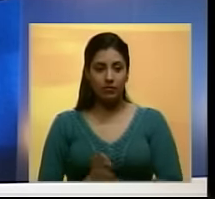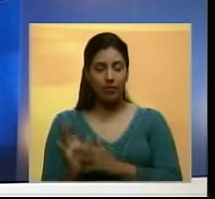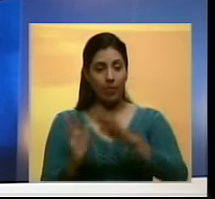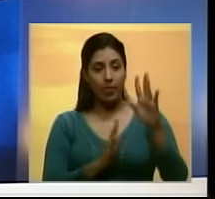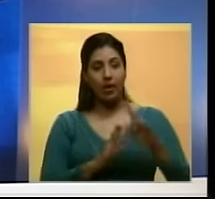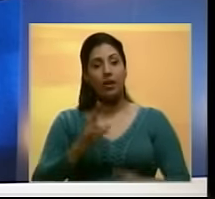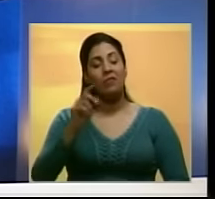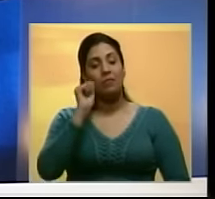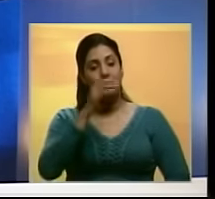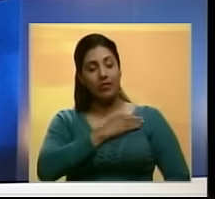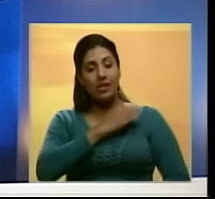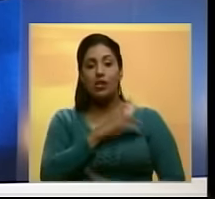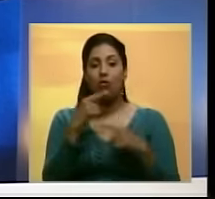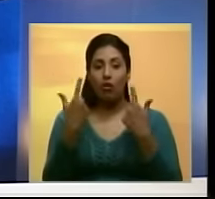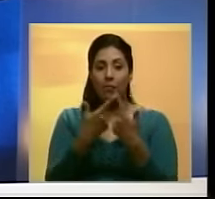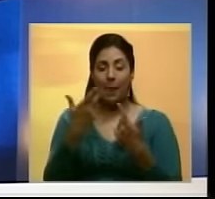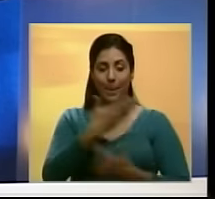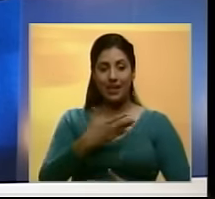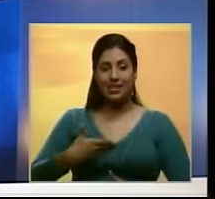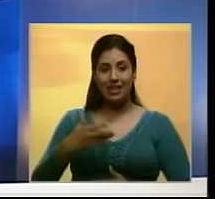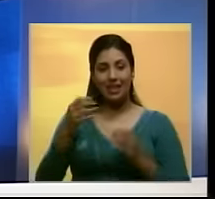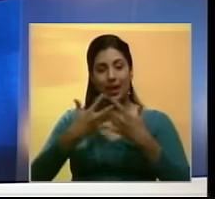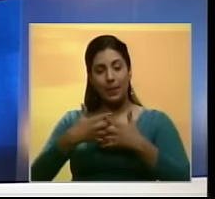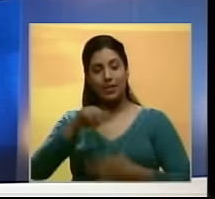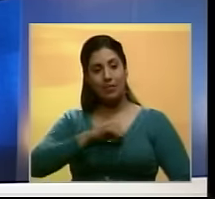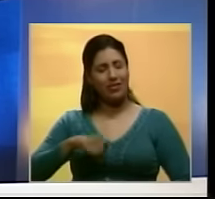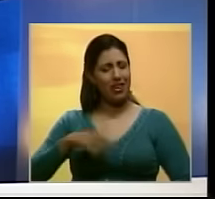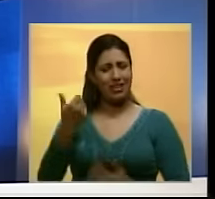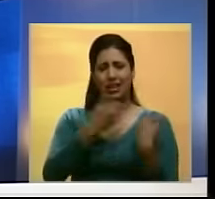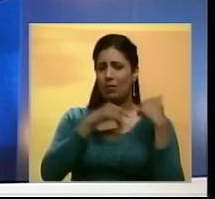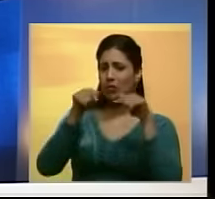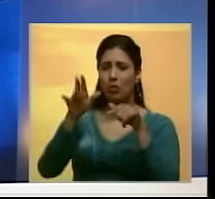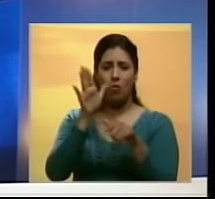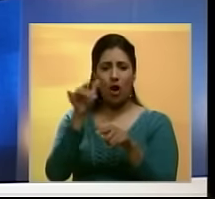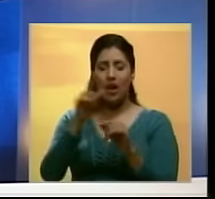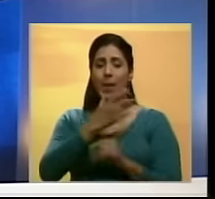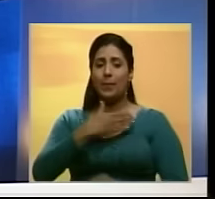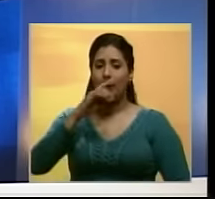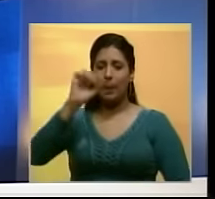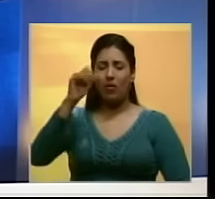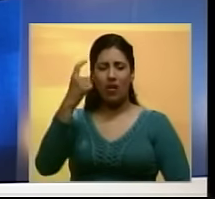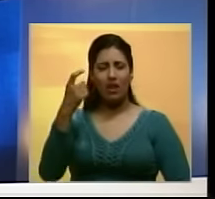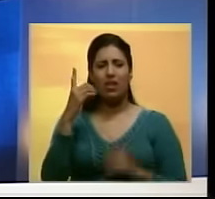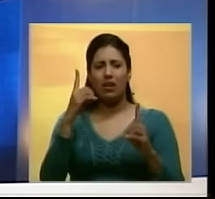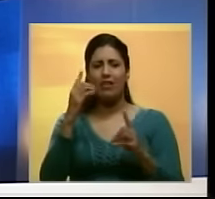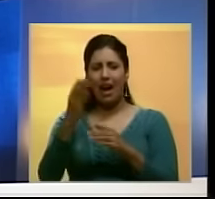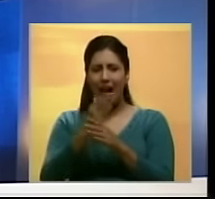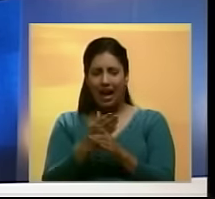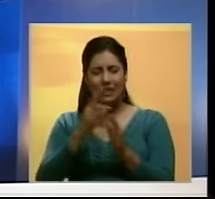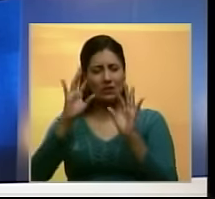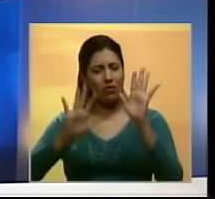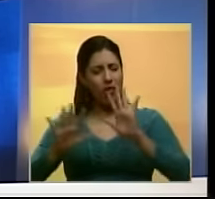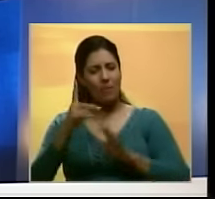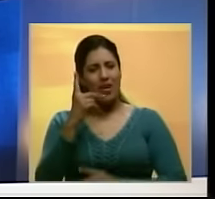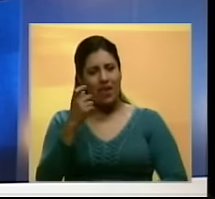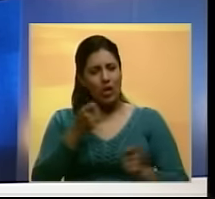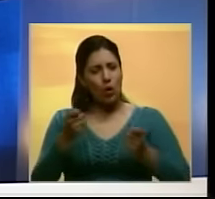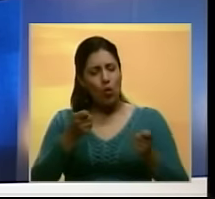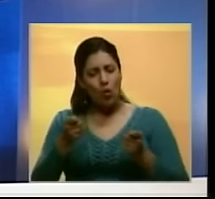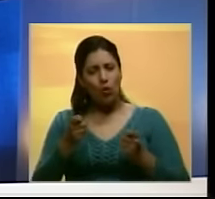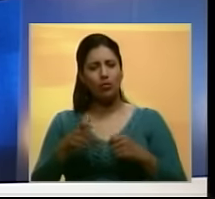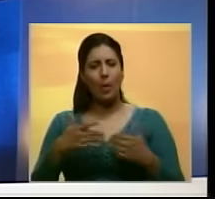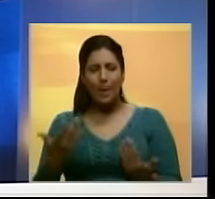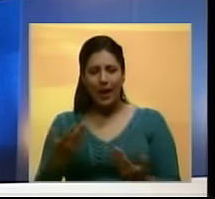Francisco Martínez, presidente de Fede Cámaras, calificó de irresponsable al Ejecutivo Nacional por no tomar a su juicio las medidas